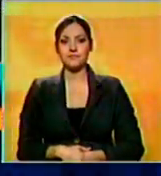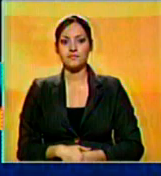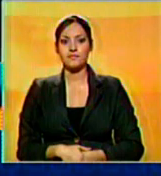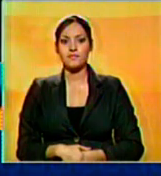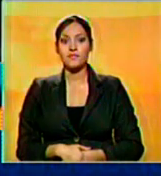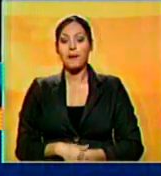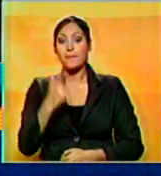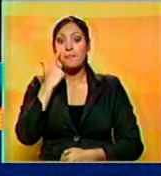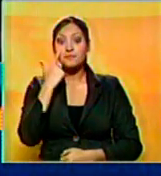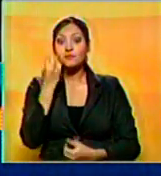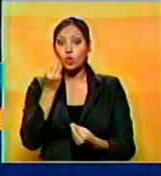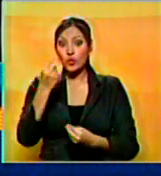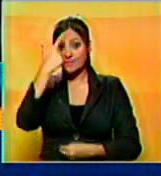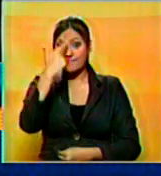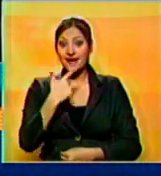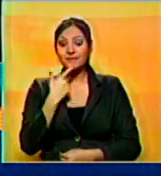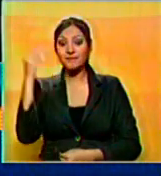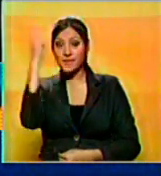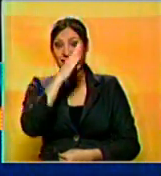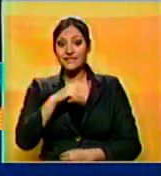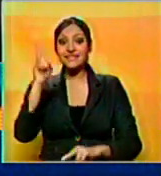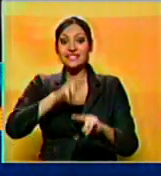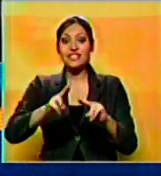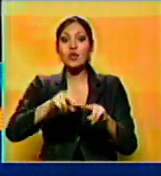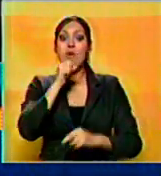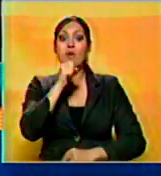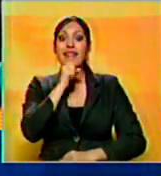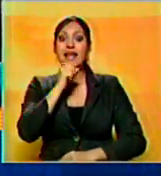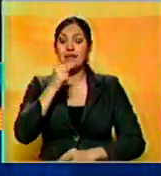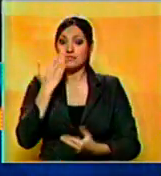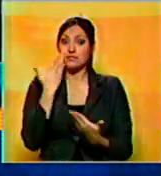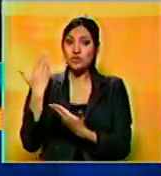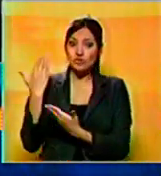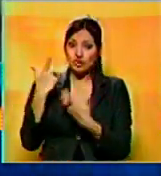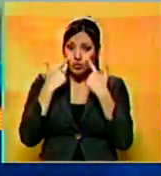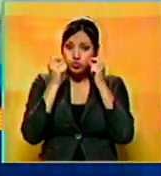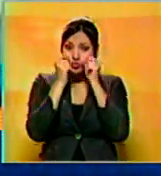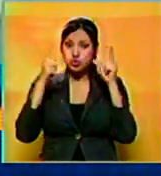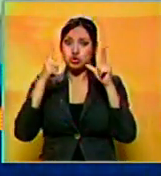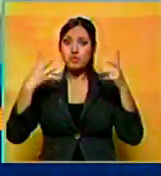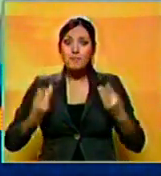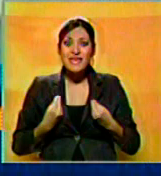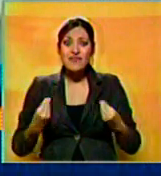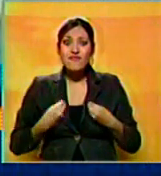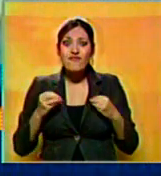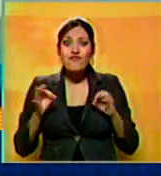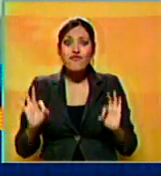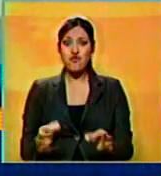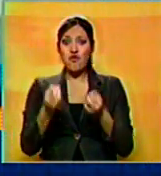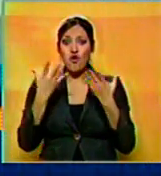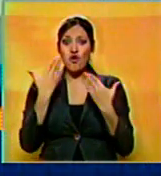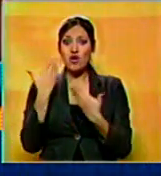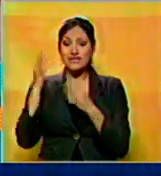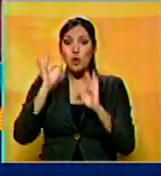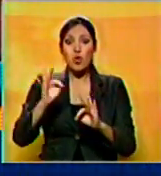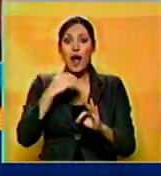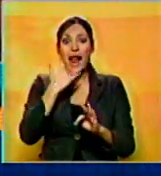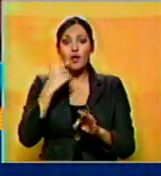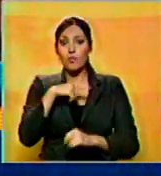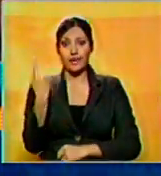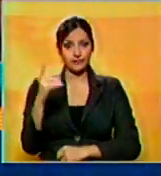Bueno, miren estas imágenes. En Brasil, un niño y su abuela sobrevivieron asombrosamente a lo que pudo ser una desgracia.